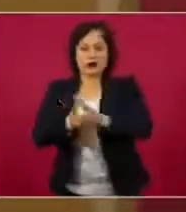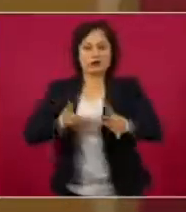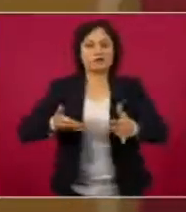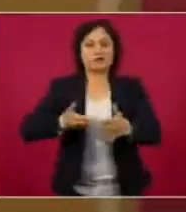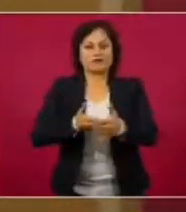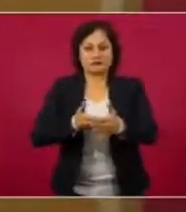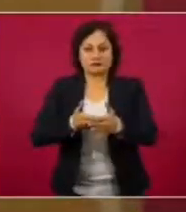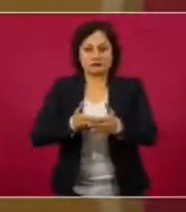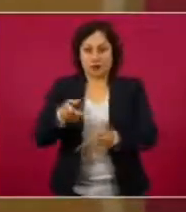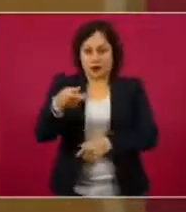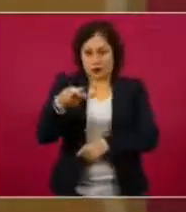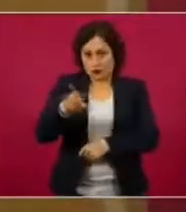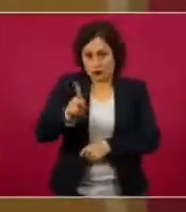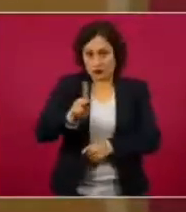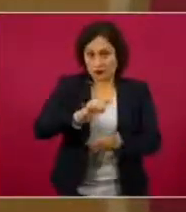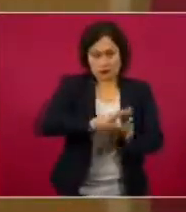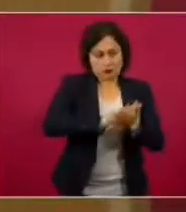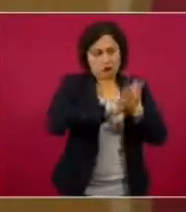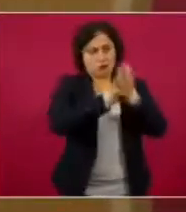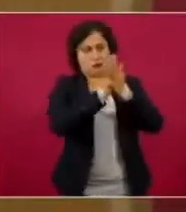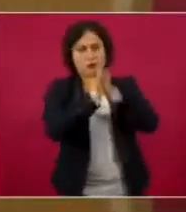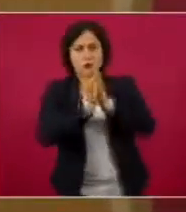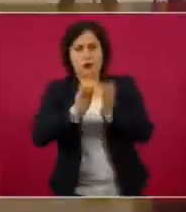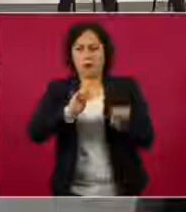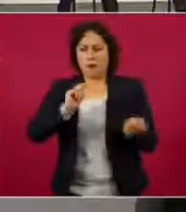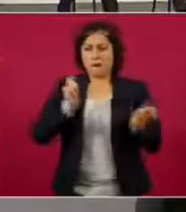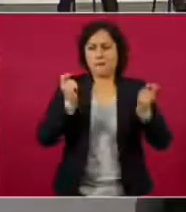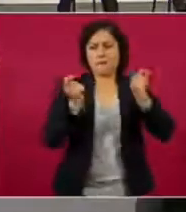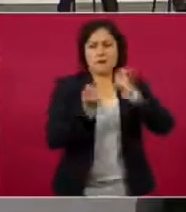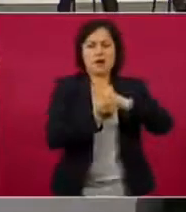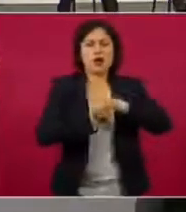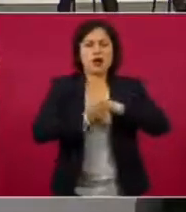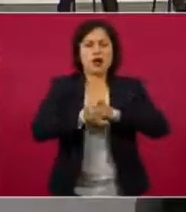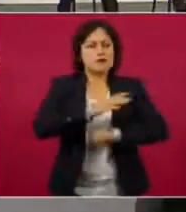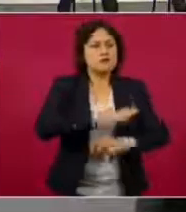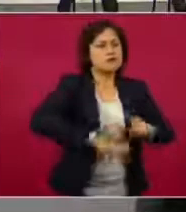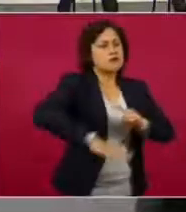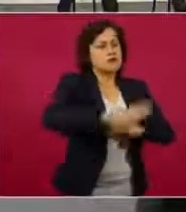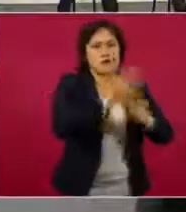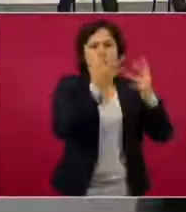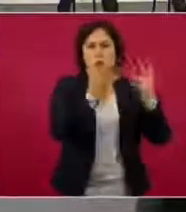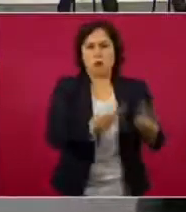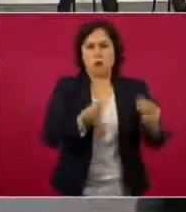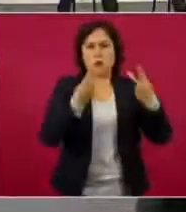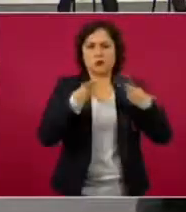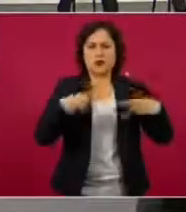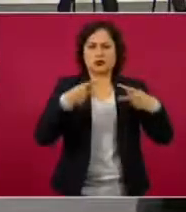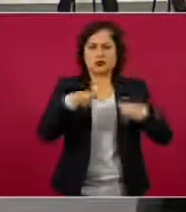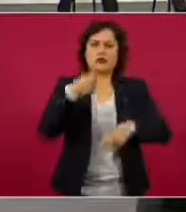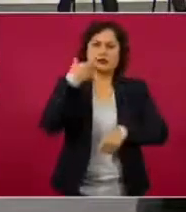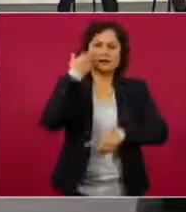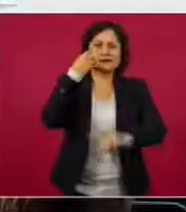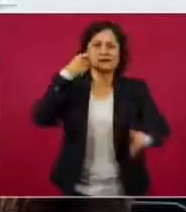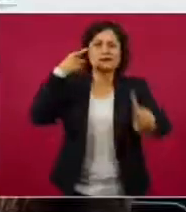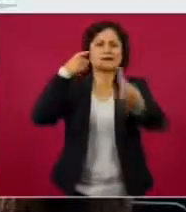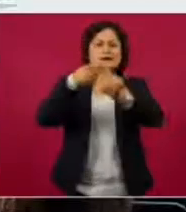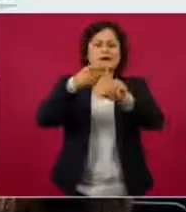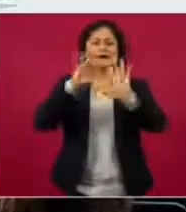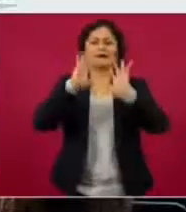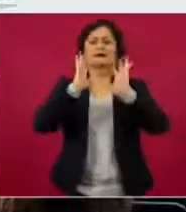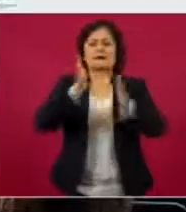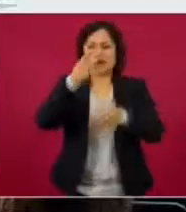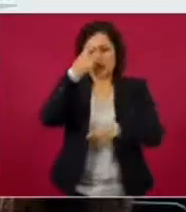mexicanos estamos impulsando para acabar con las profundas desigualdades sociales